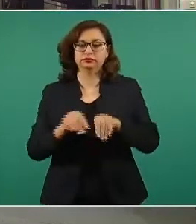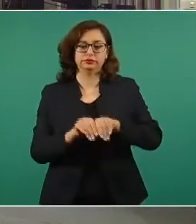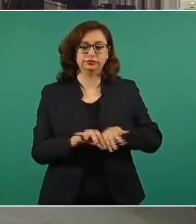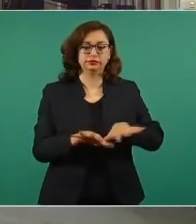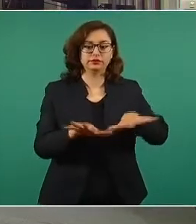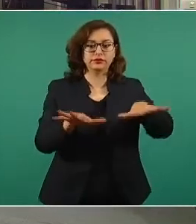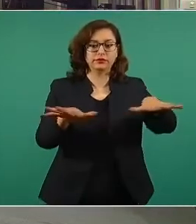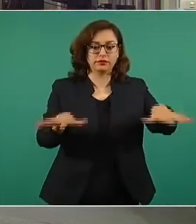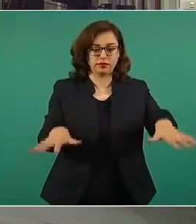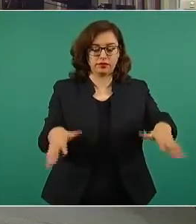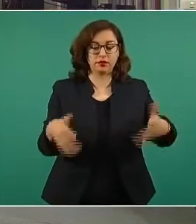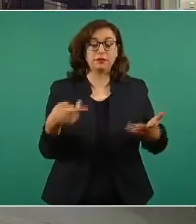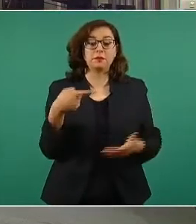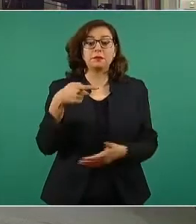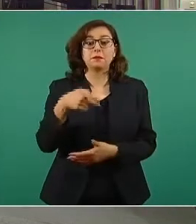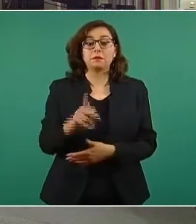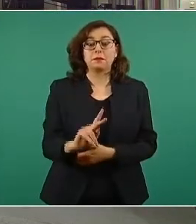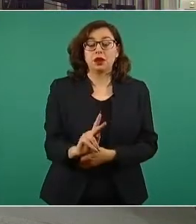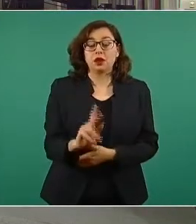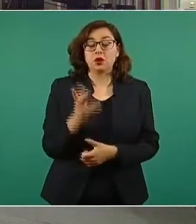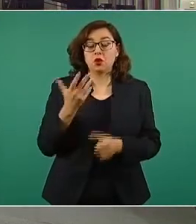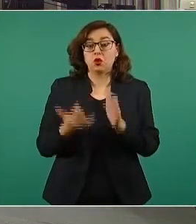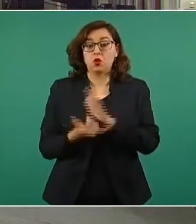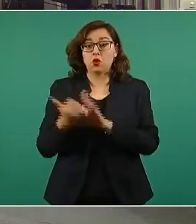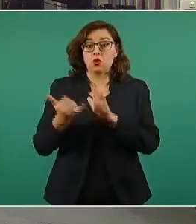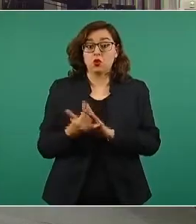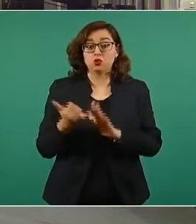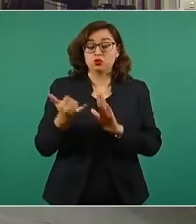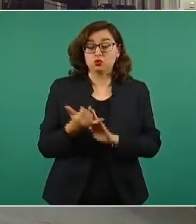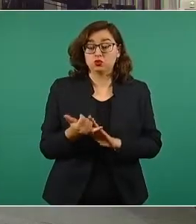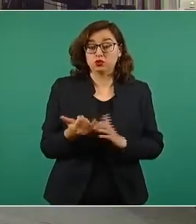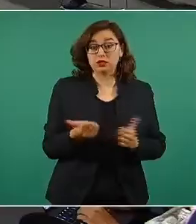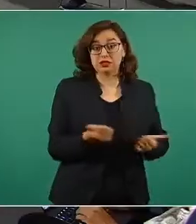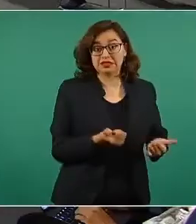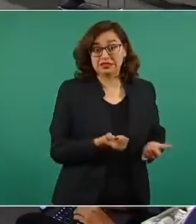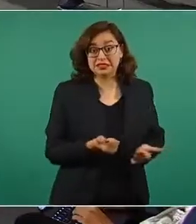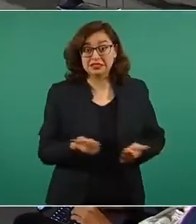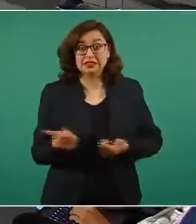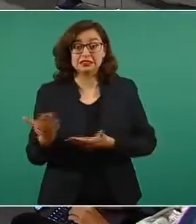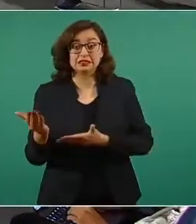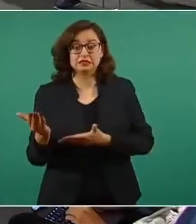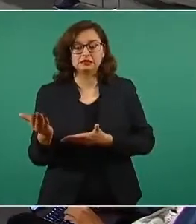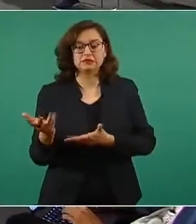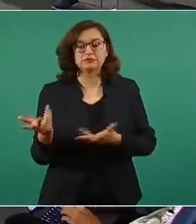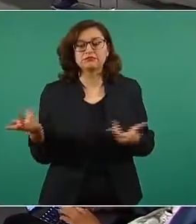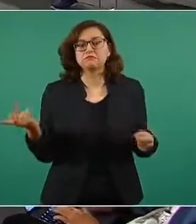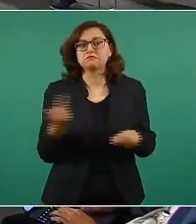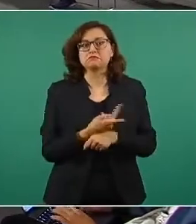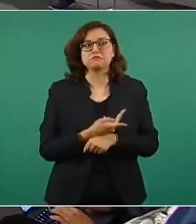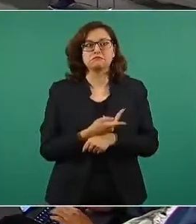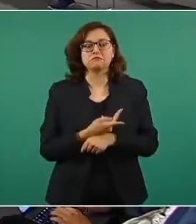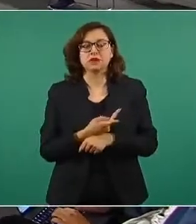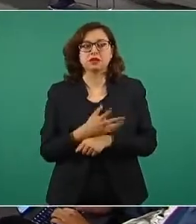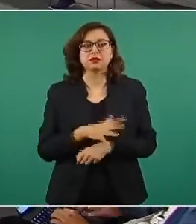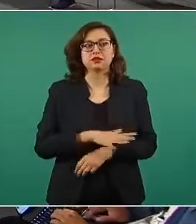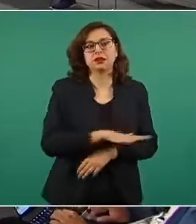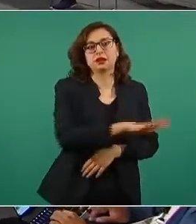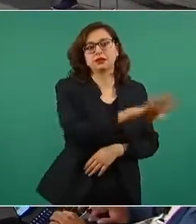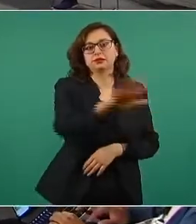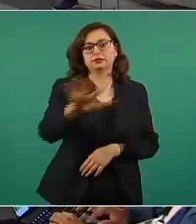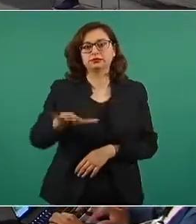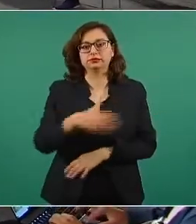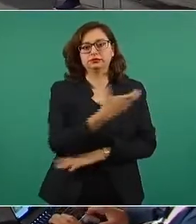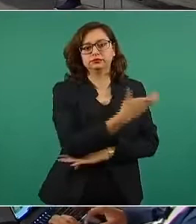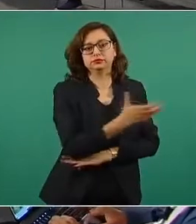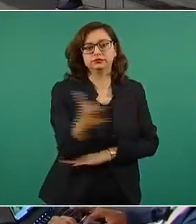tendrían agua para sus